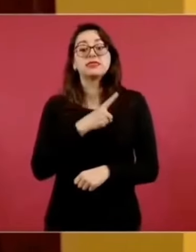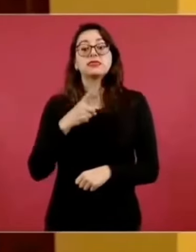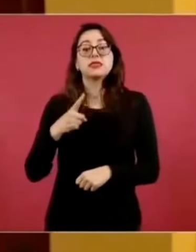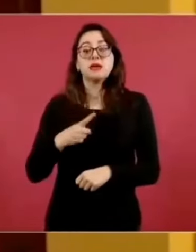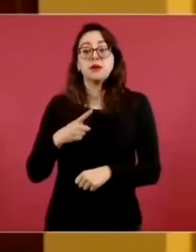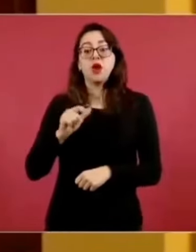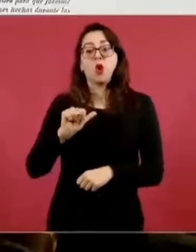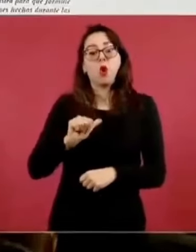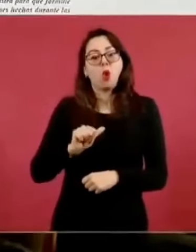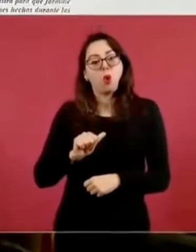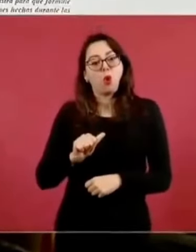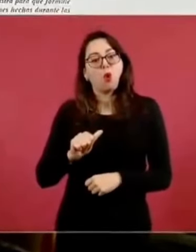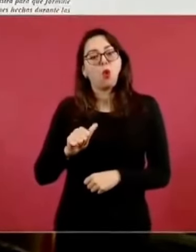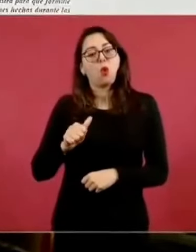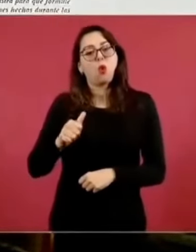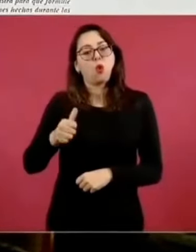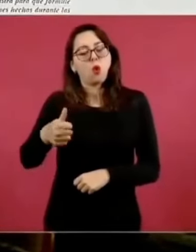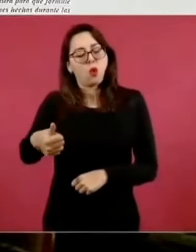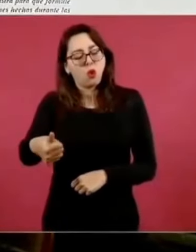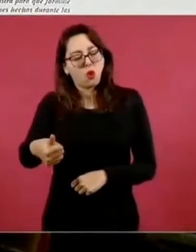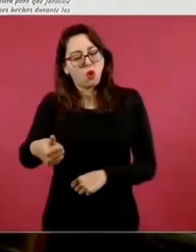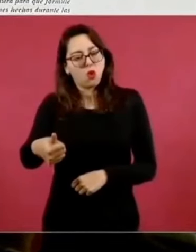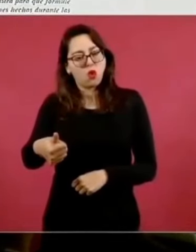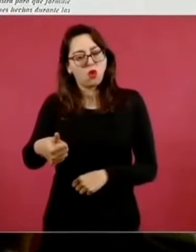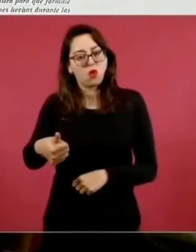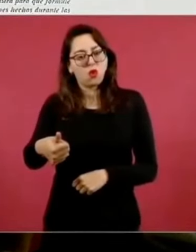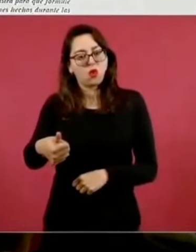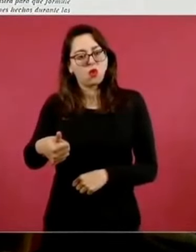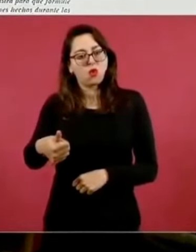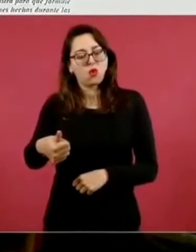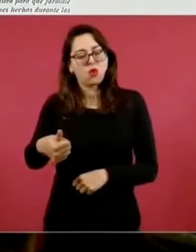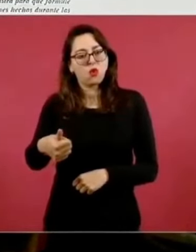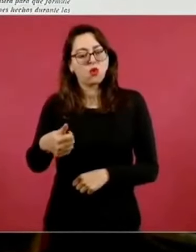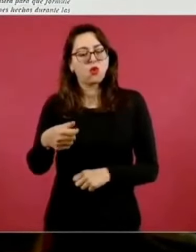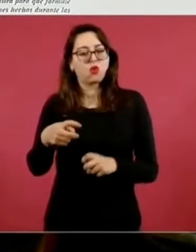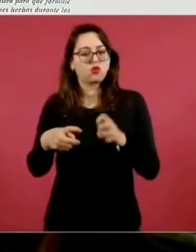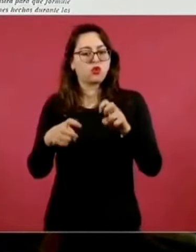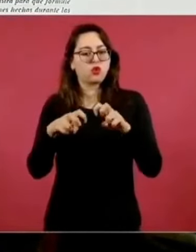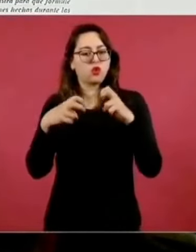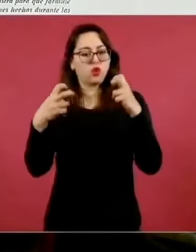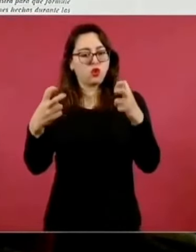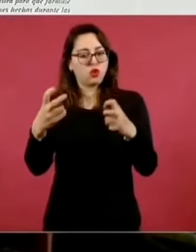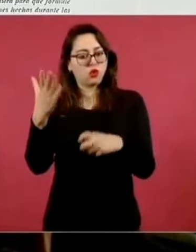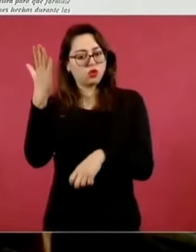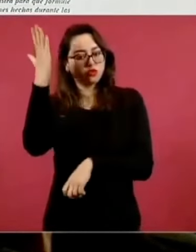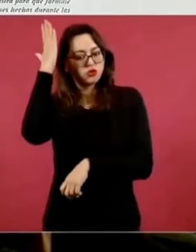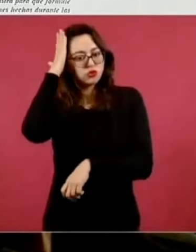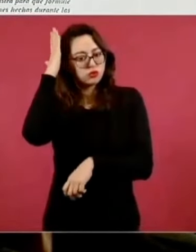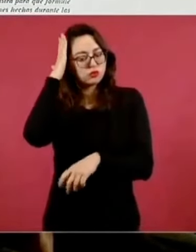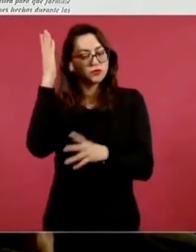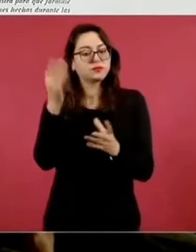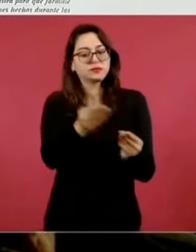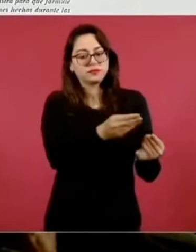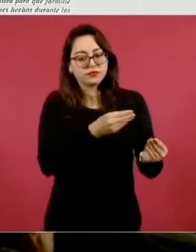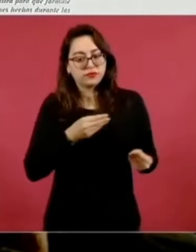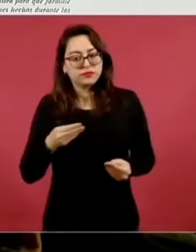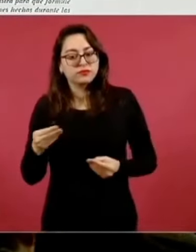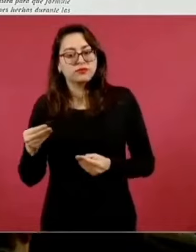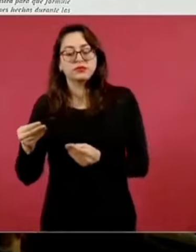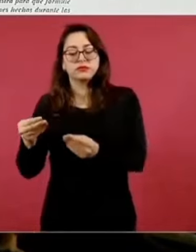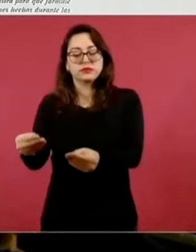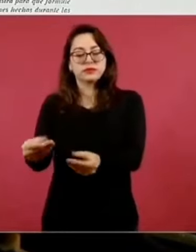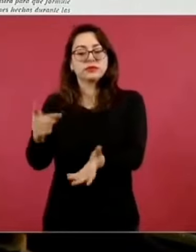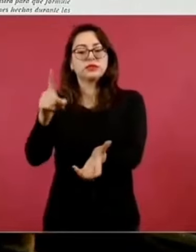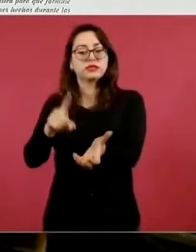a un nuevo ministro o ministra para que formule